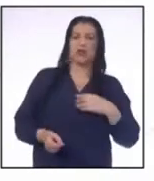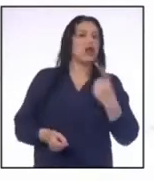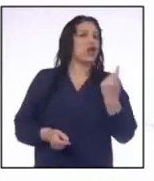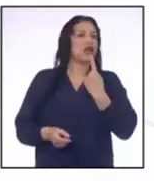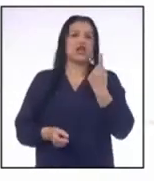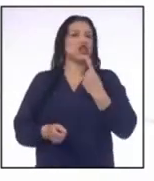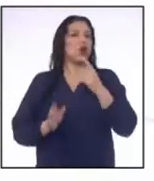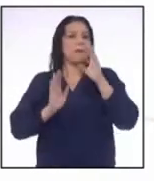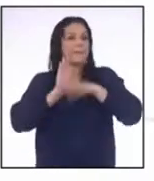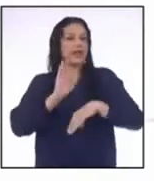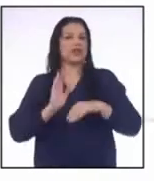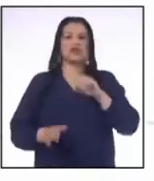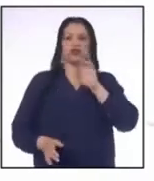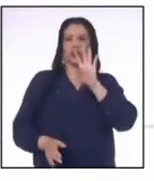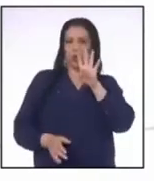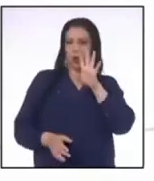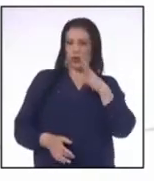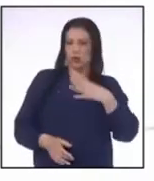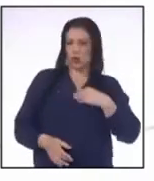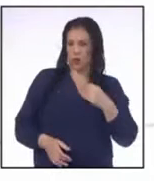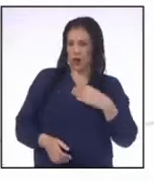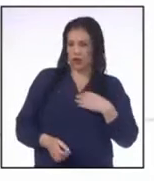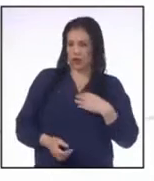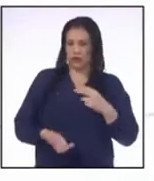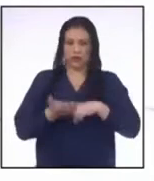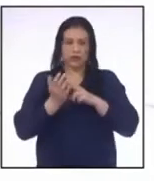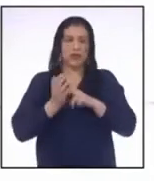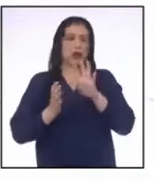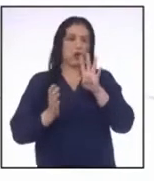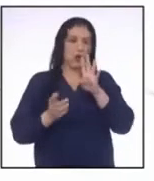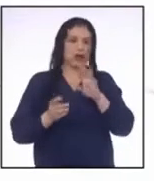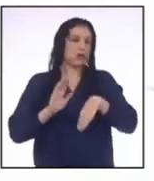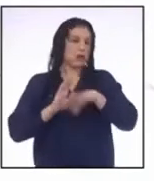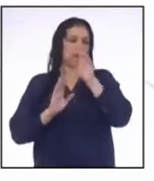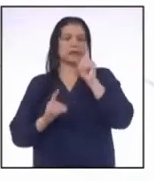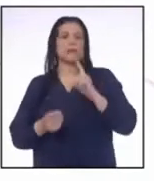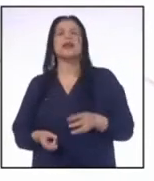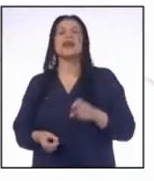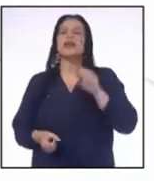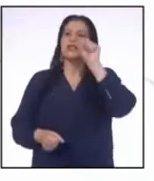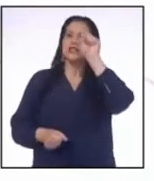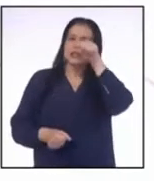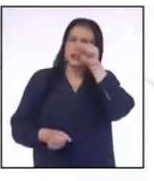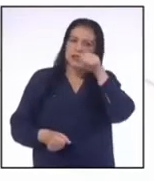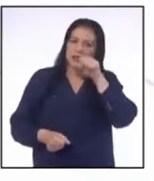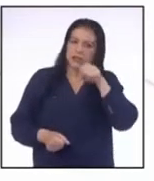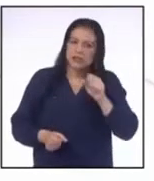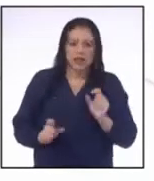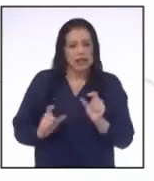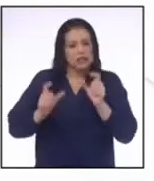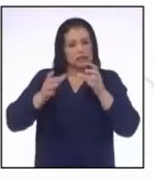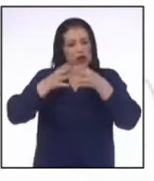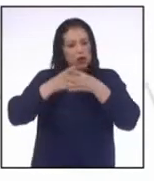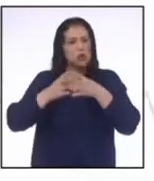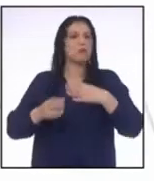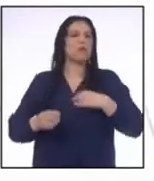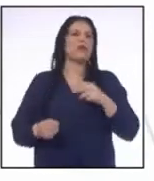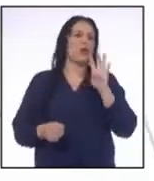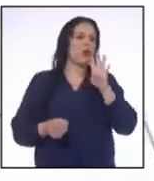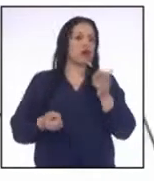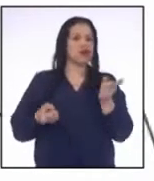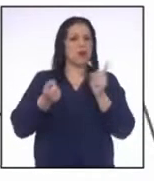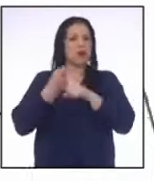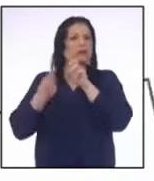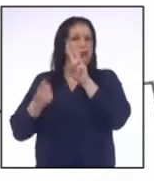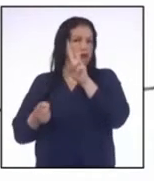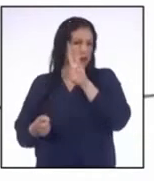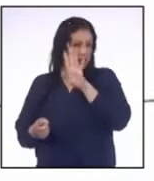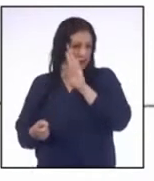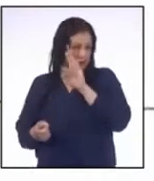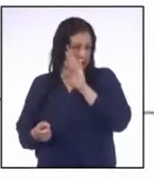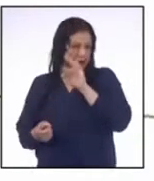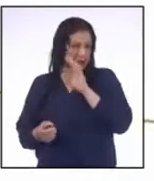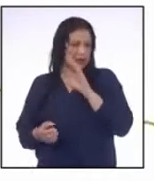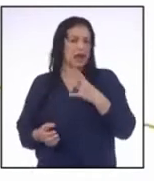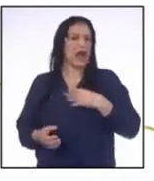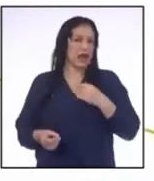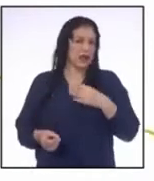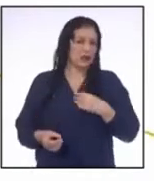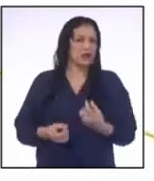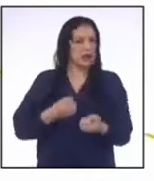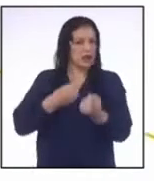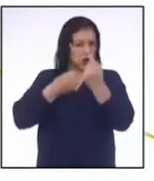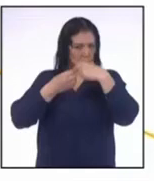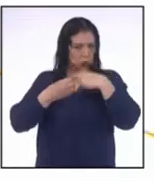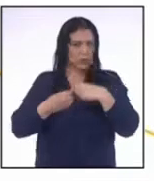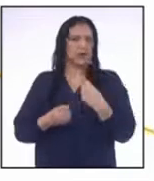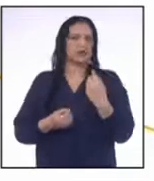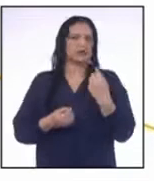años Es decir, de 4 a más años Debemos ponerle sí a quienes están en el rango entre 4 y 27 años Incluidas dichas